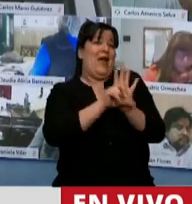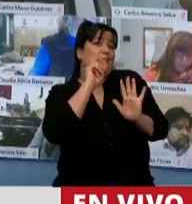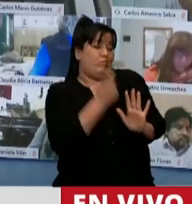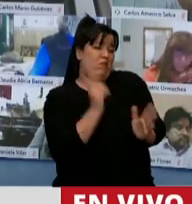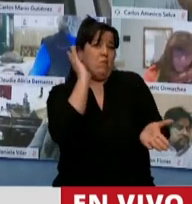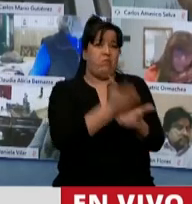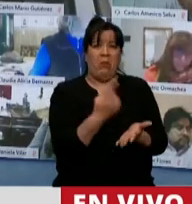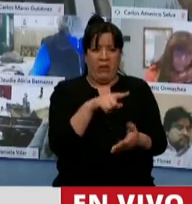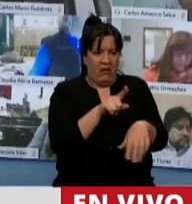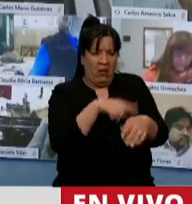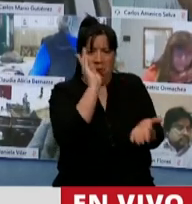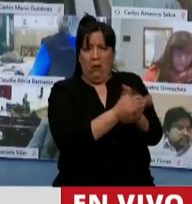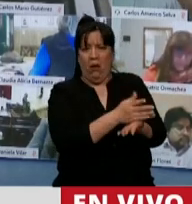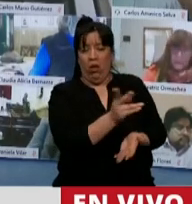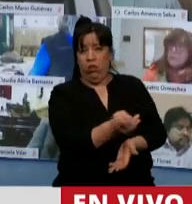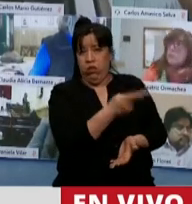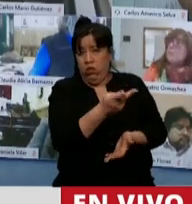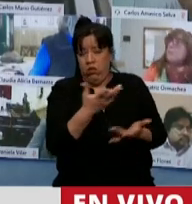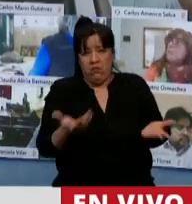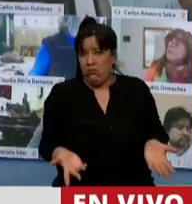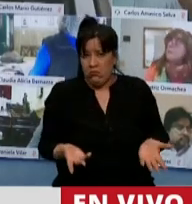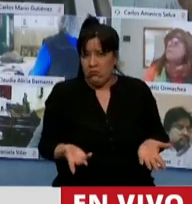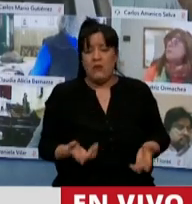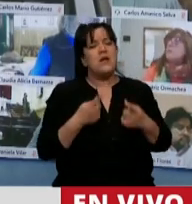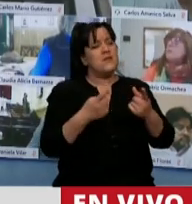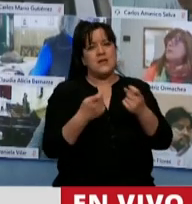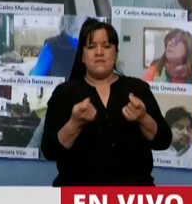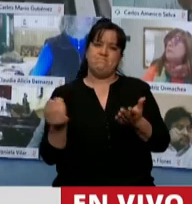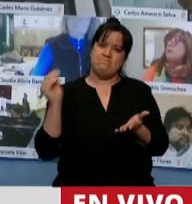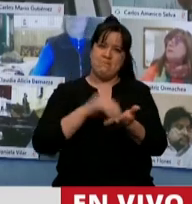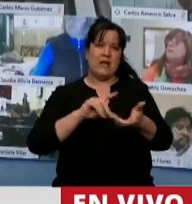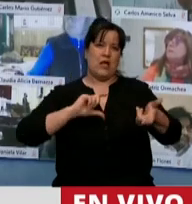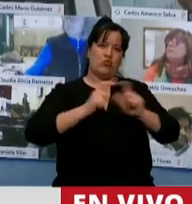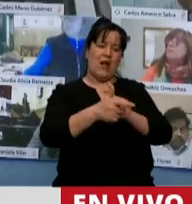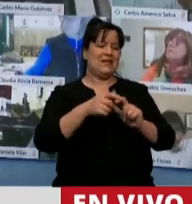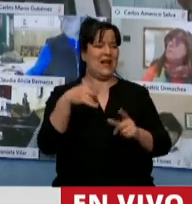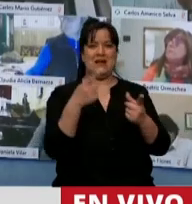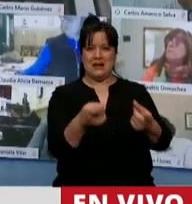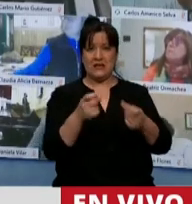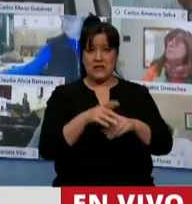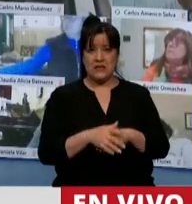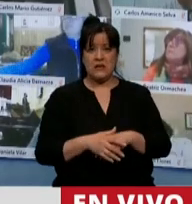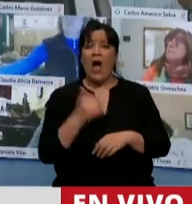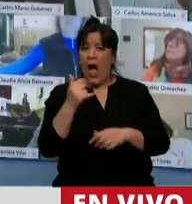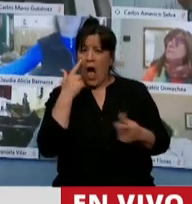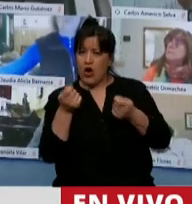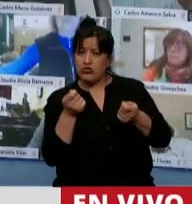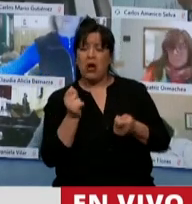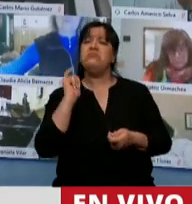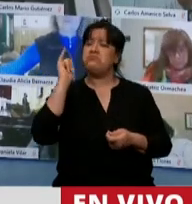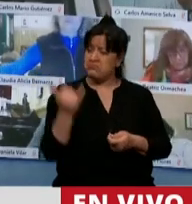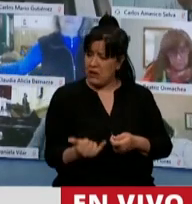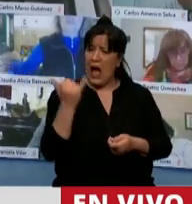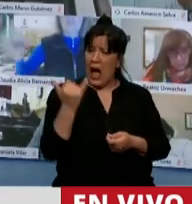insignificantes. Son irrisorias. Necesitan ser actualizadas. ¿Hay controles? Sí, los hay.